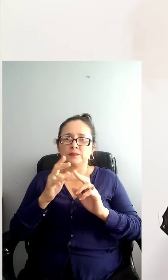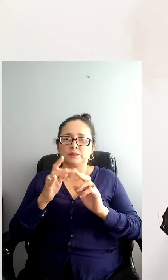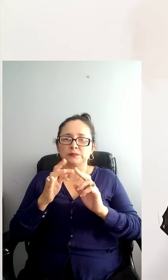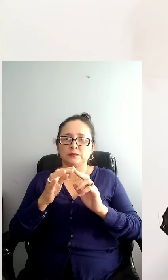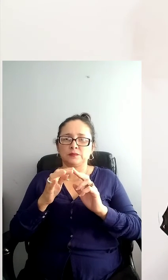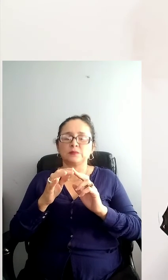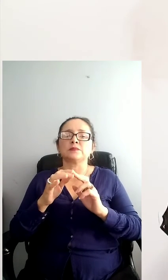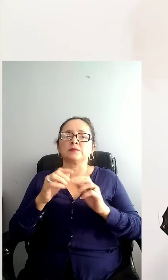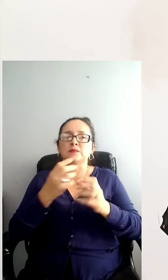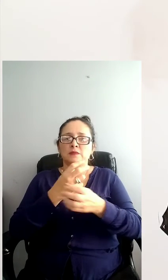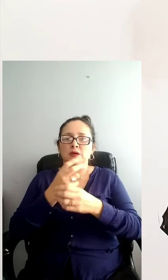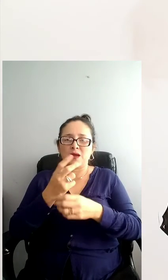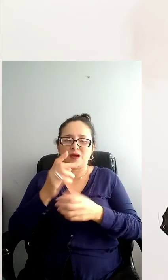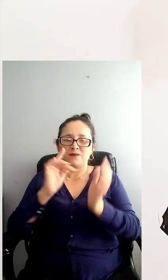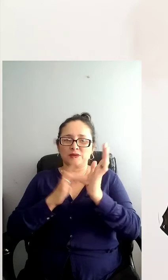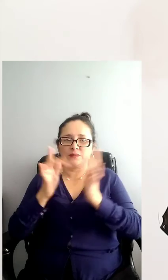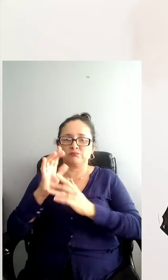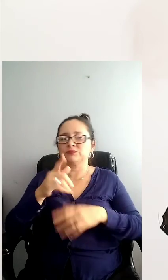su esposo.